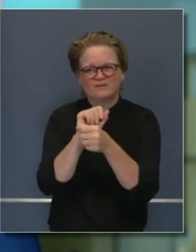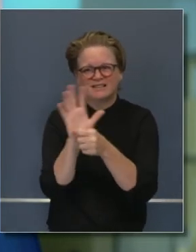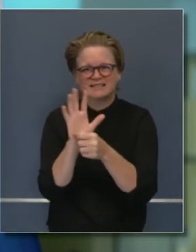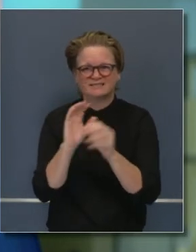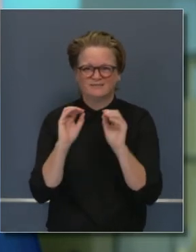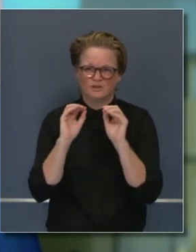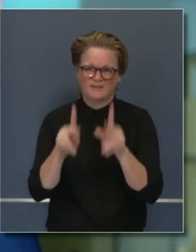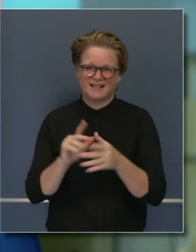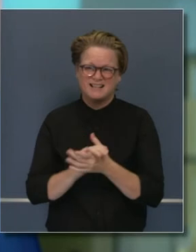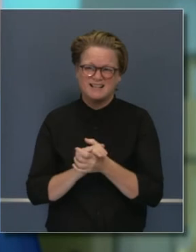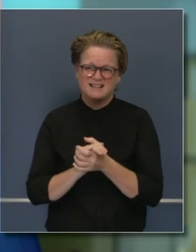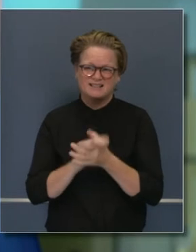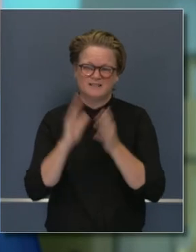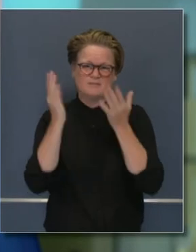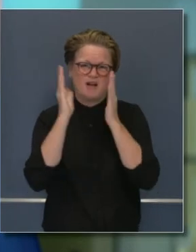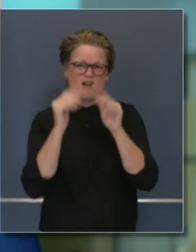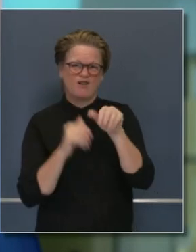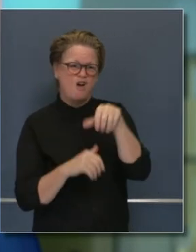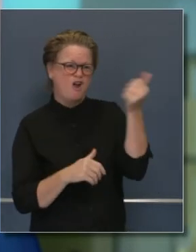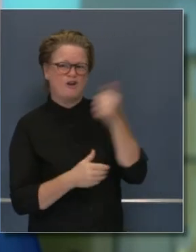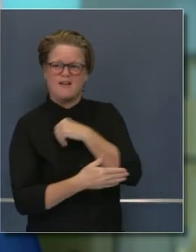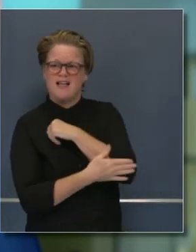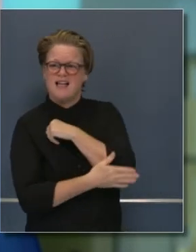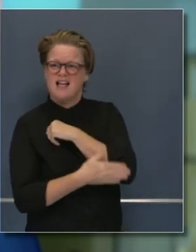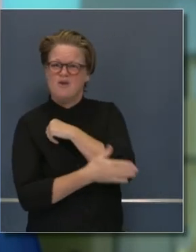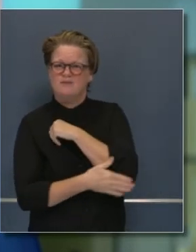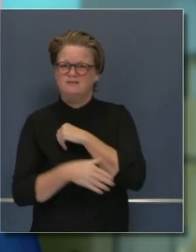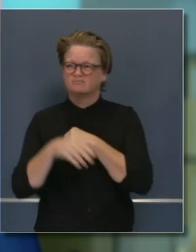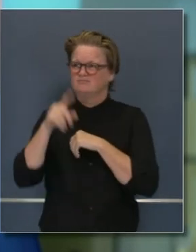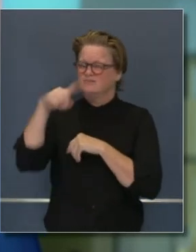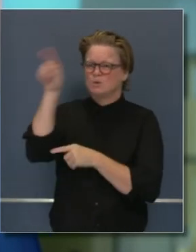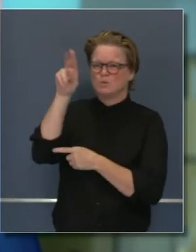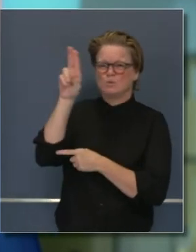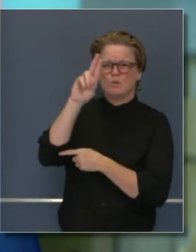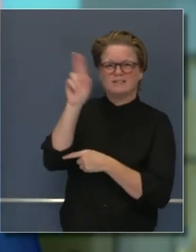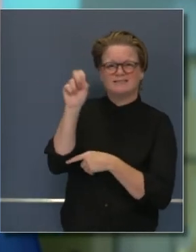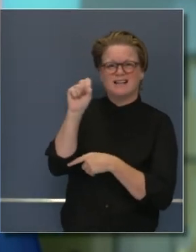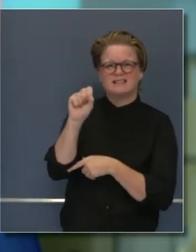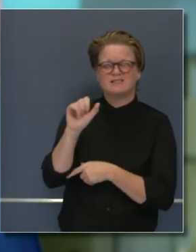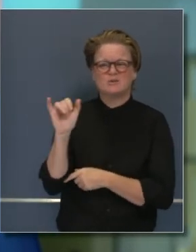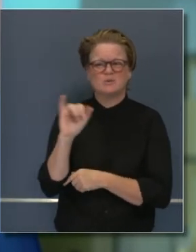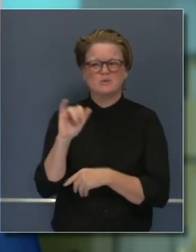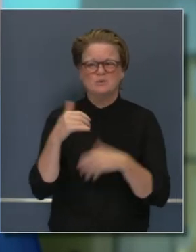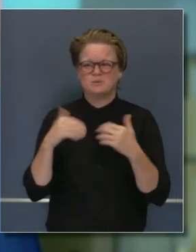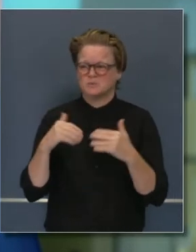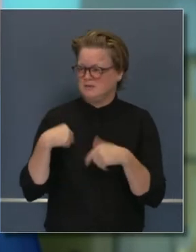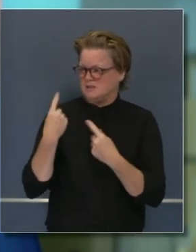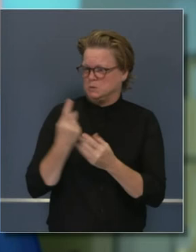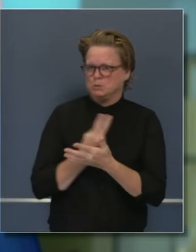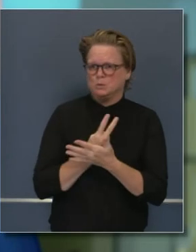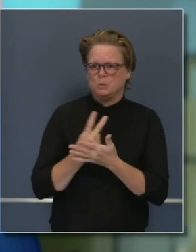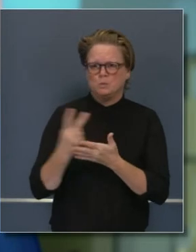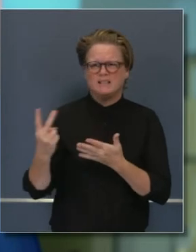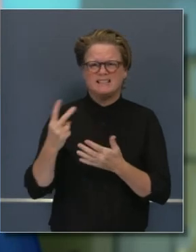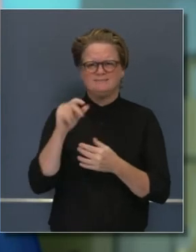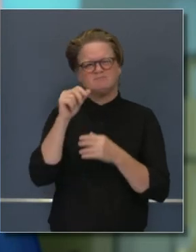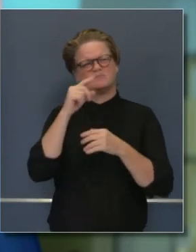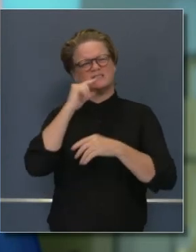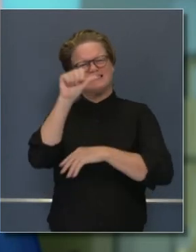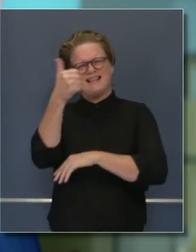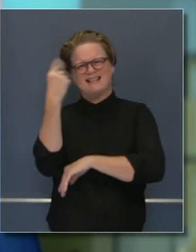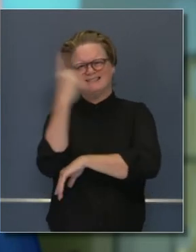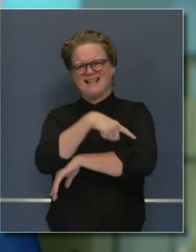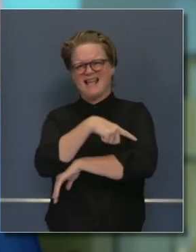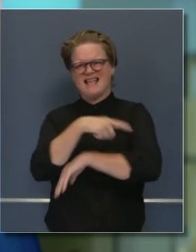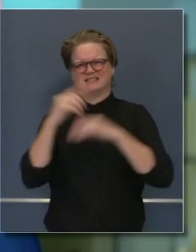considerablemente la mitigación de COVID comparado a grandes partes del mundo realmente y